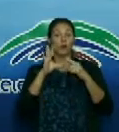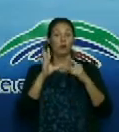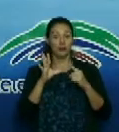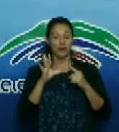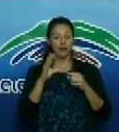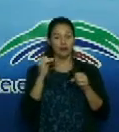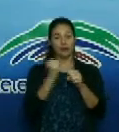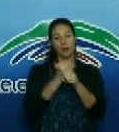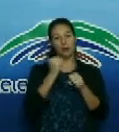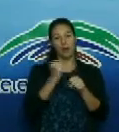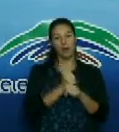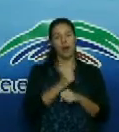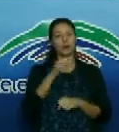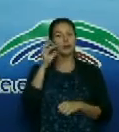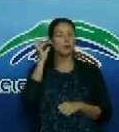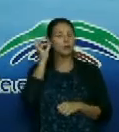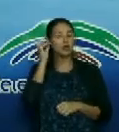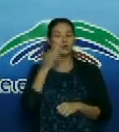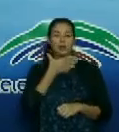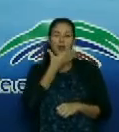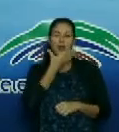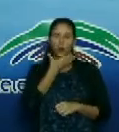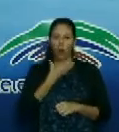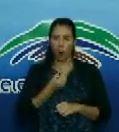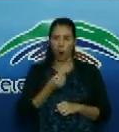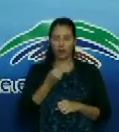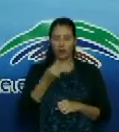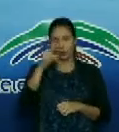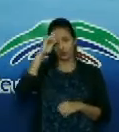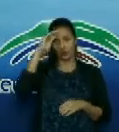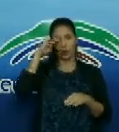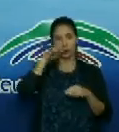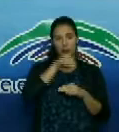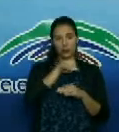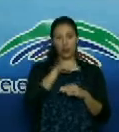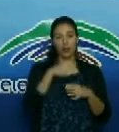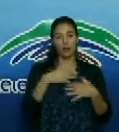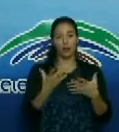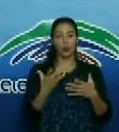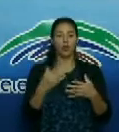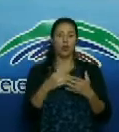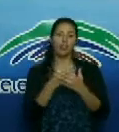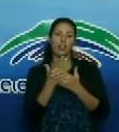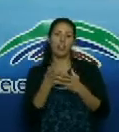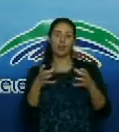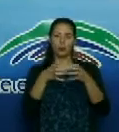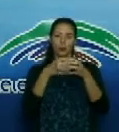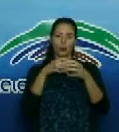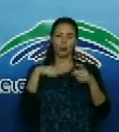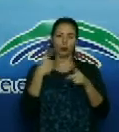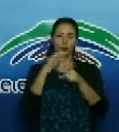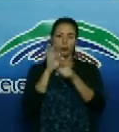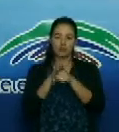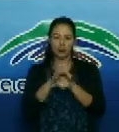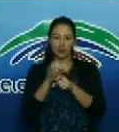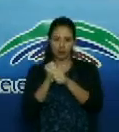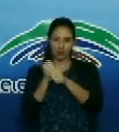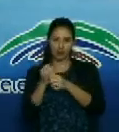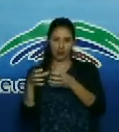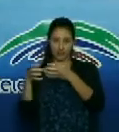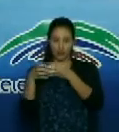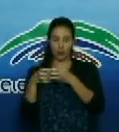paciente adolescente que justamente ingresó cuando nosotros, cuando el grupo nuestro comenzó a laborar y